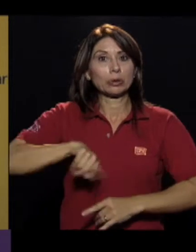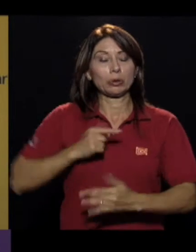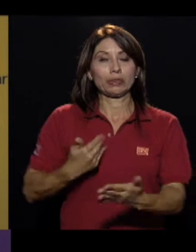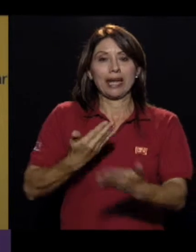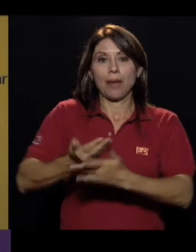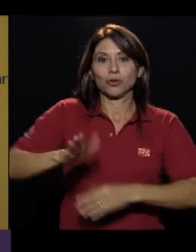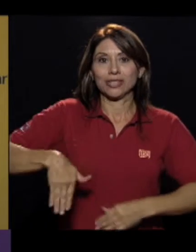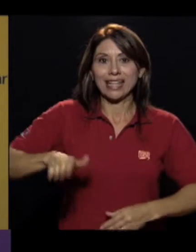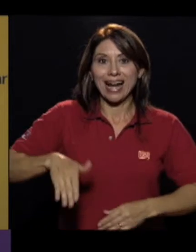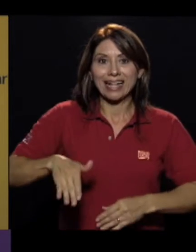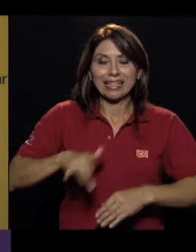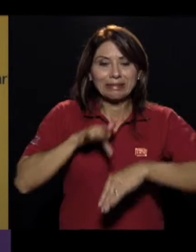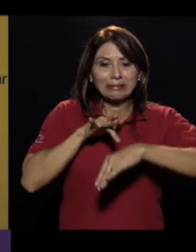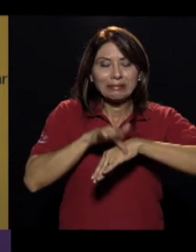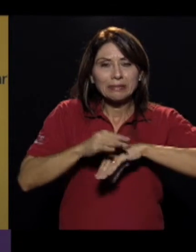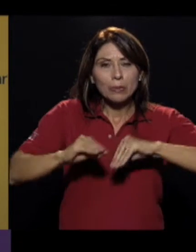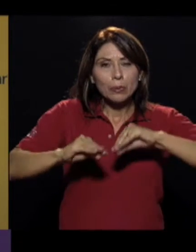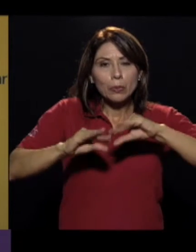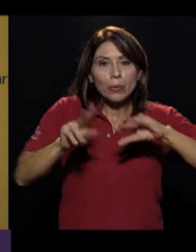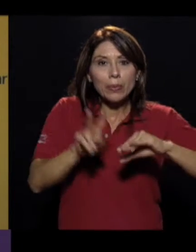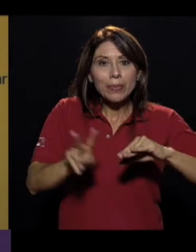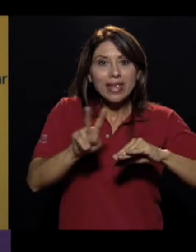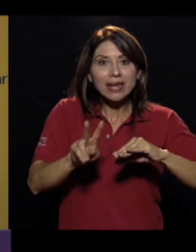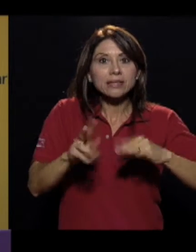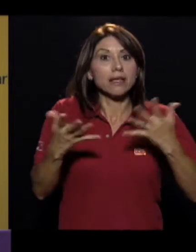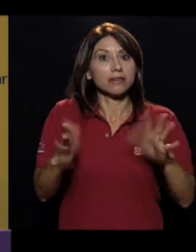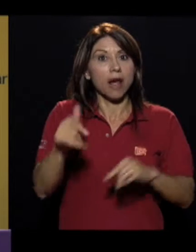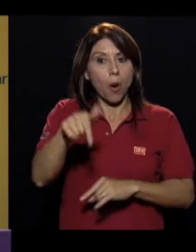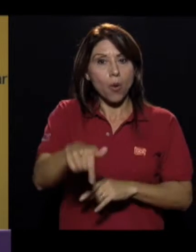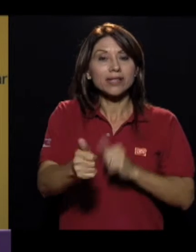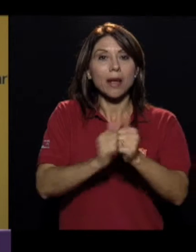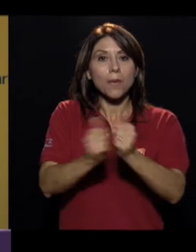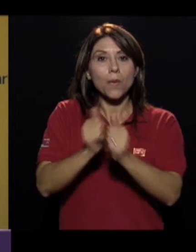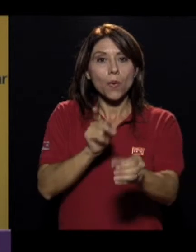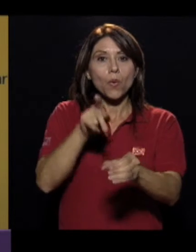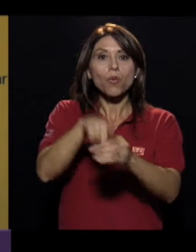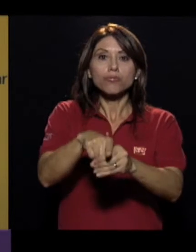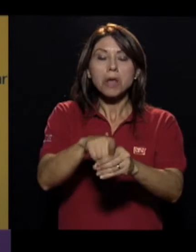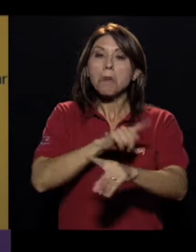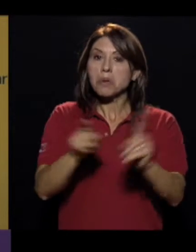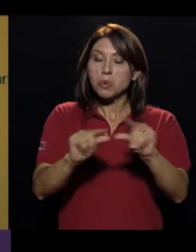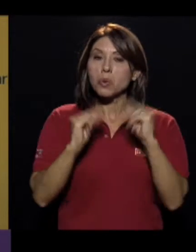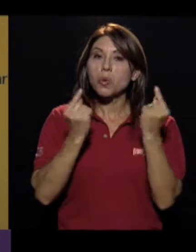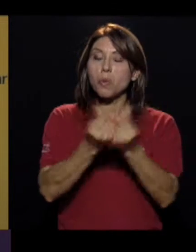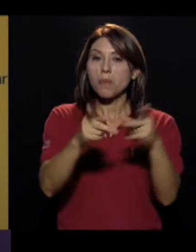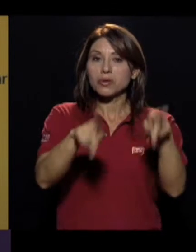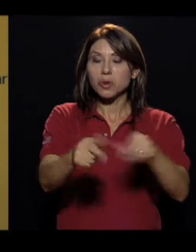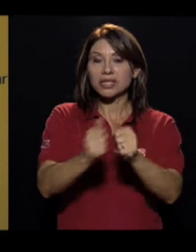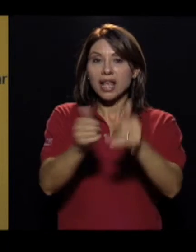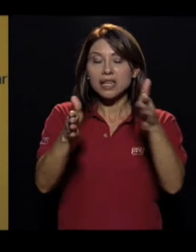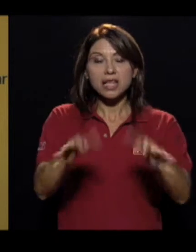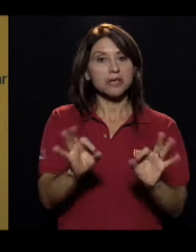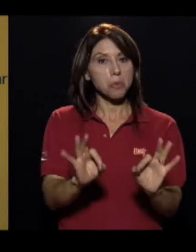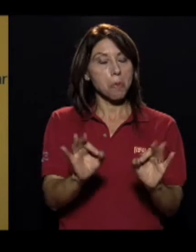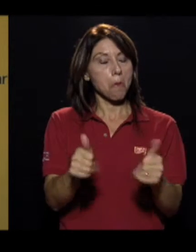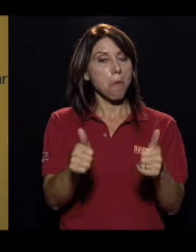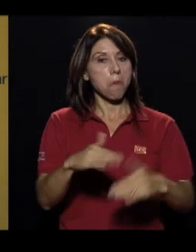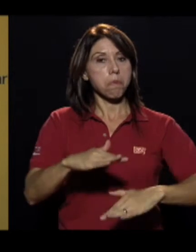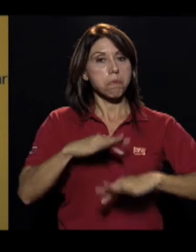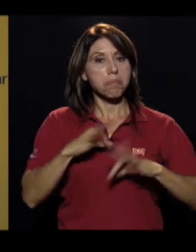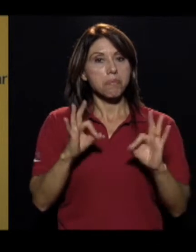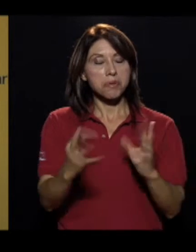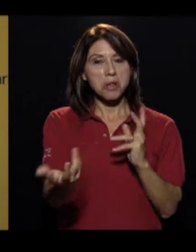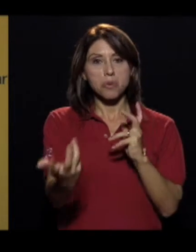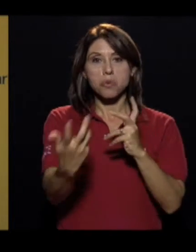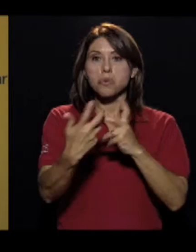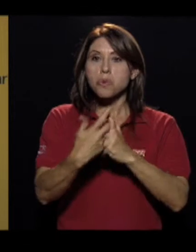el madrugada de viernes y ya hoy están en competencia las diferentes disciplinas que participan, el grupo está en buen estado, realmente ha